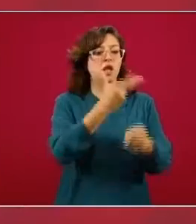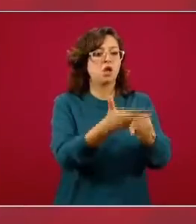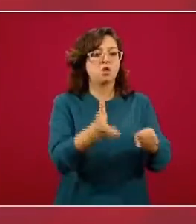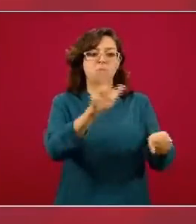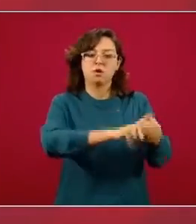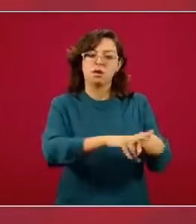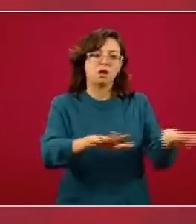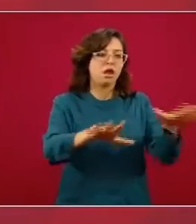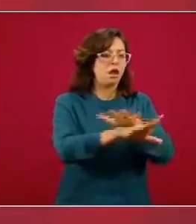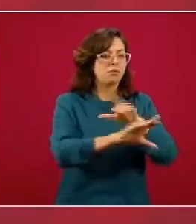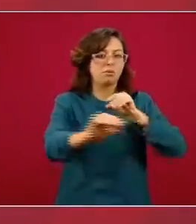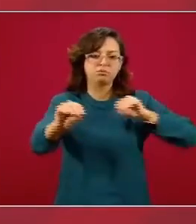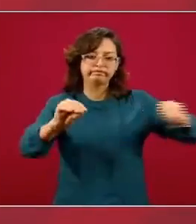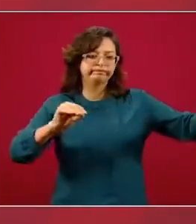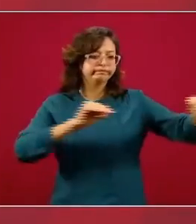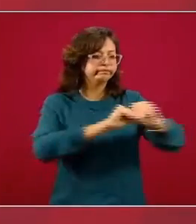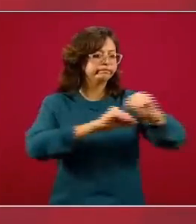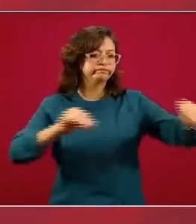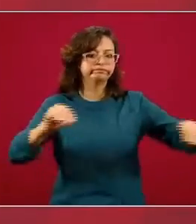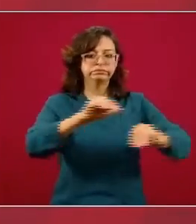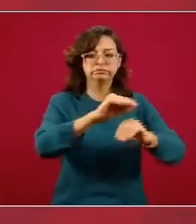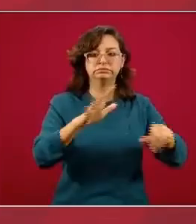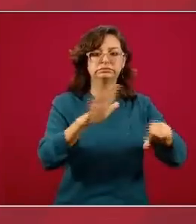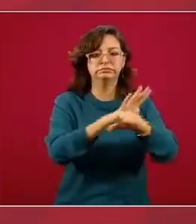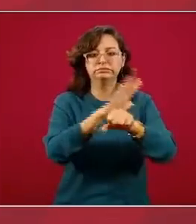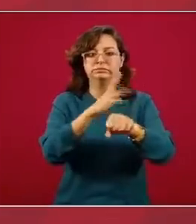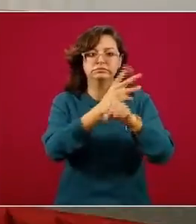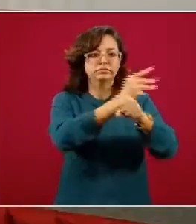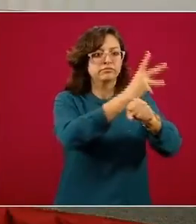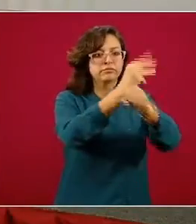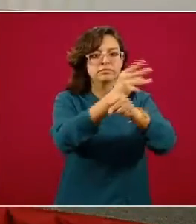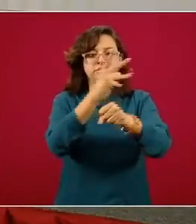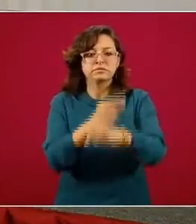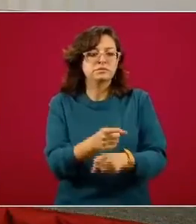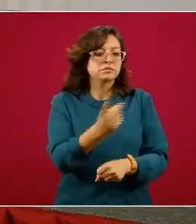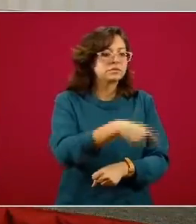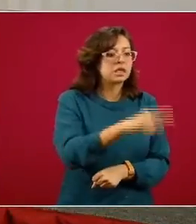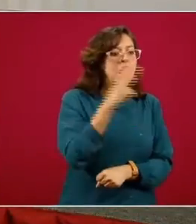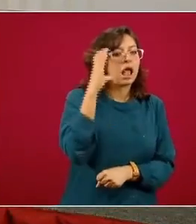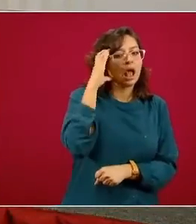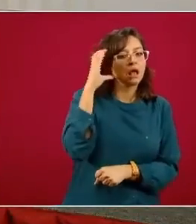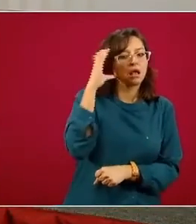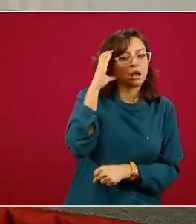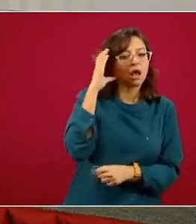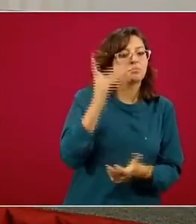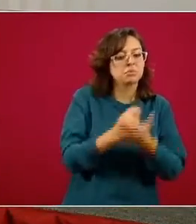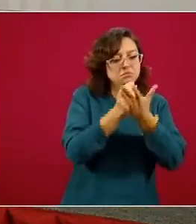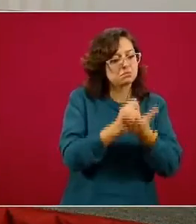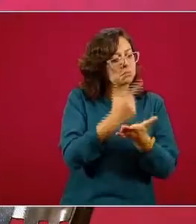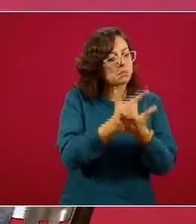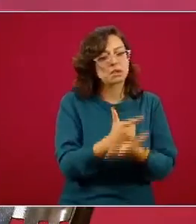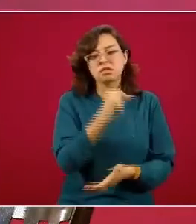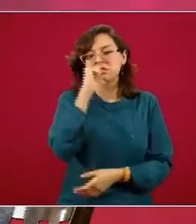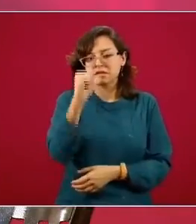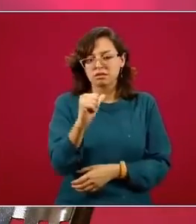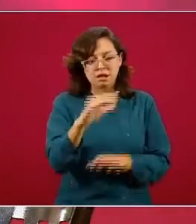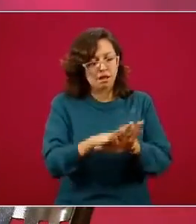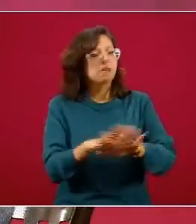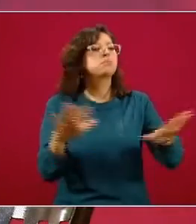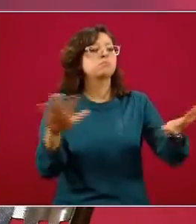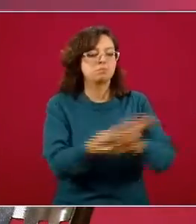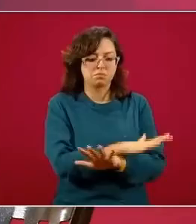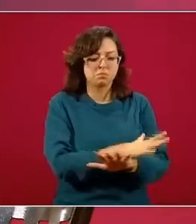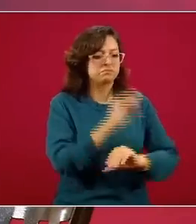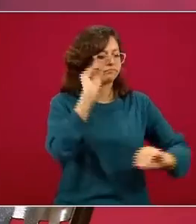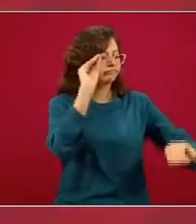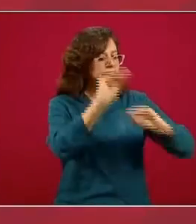físicamente, se prioriza la atención, se convierte en camas que no son ordinariamente de terapia intensiva a que